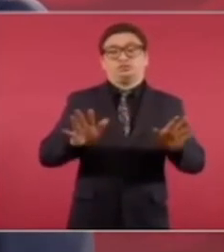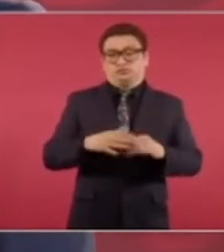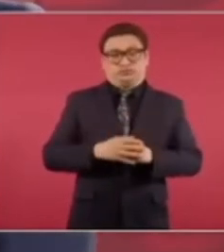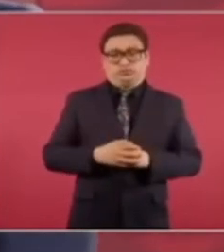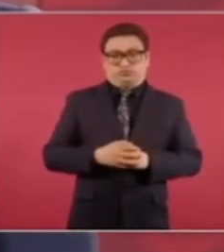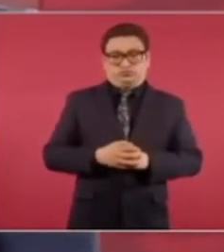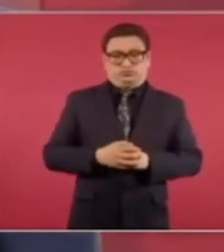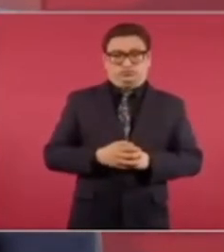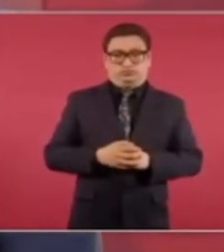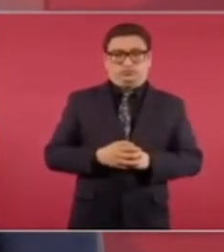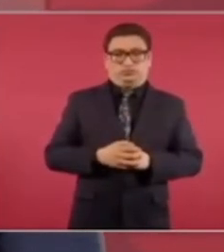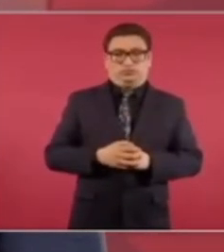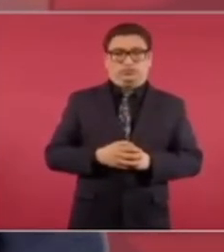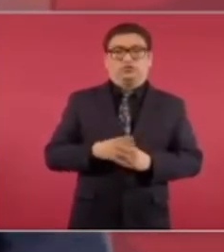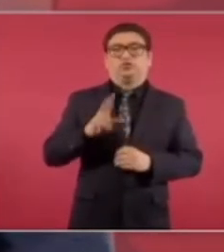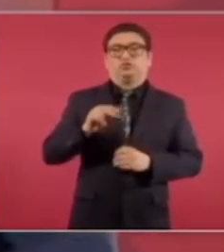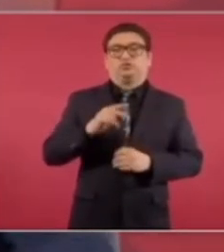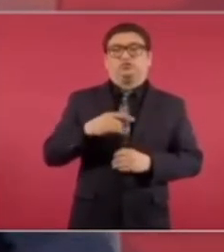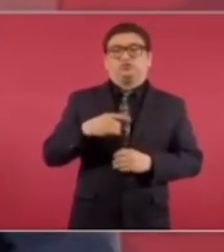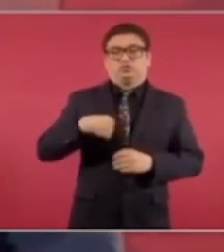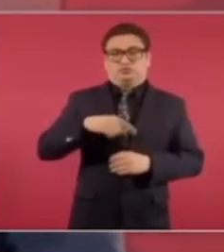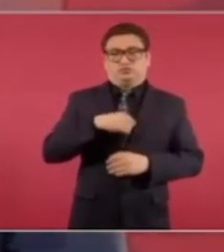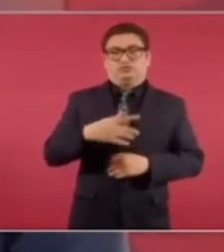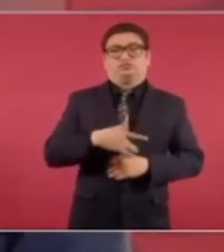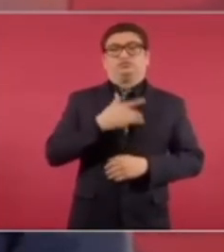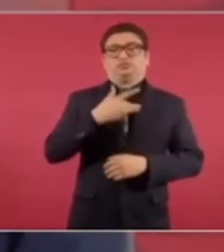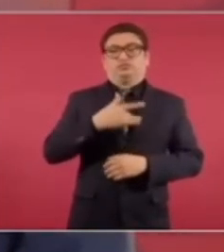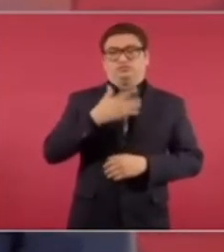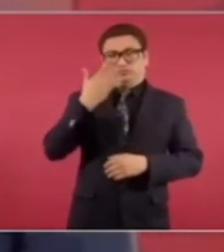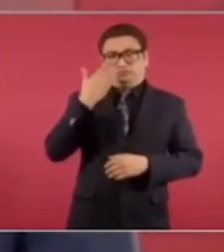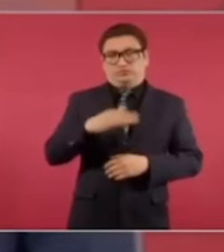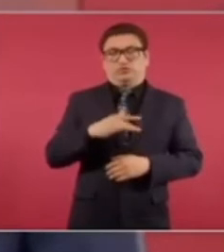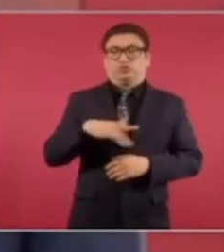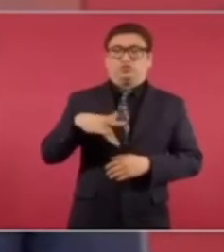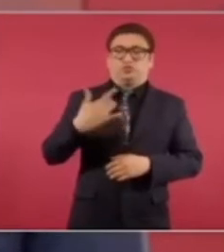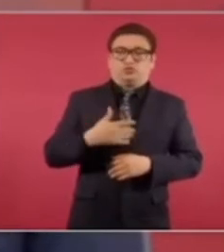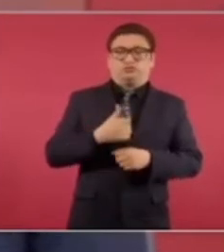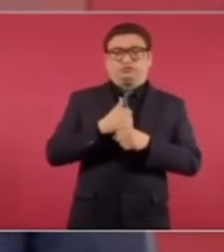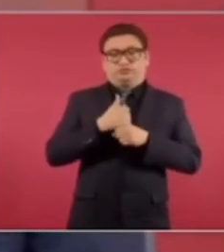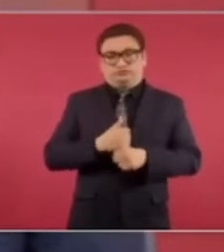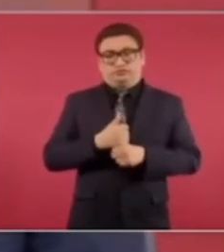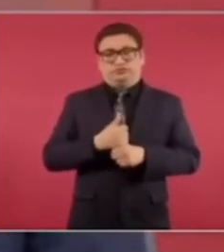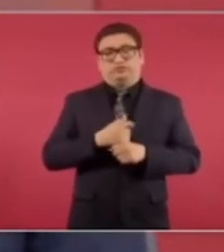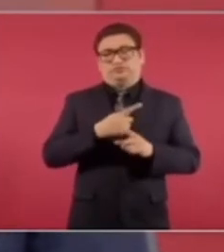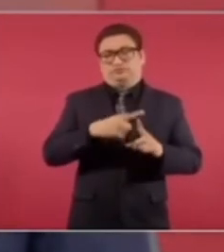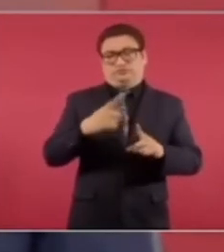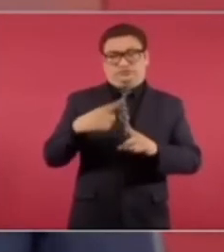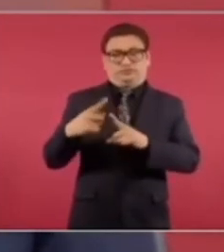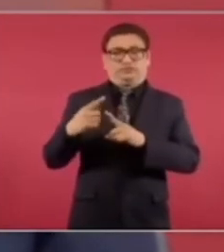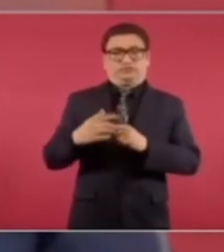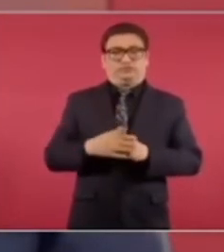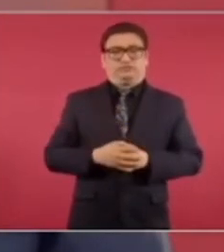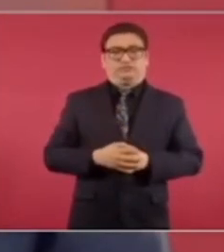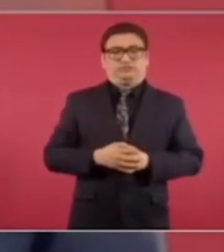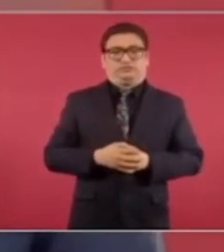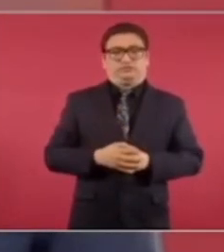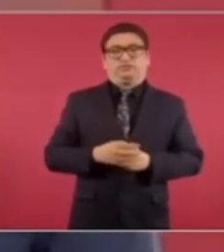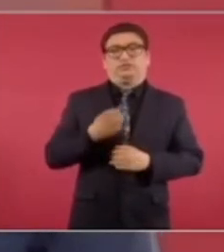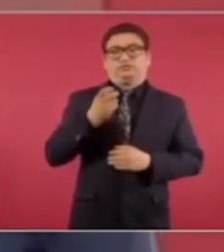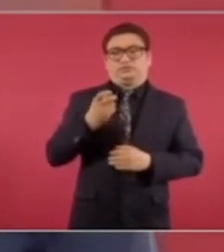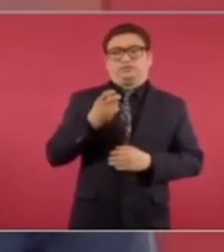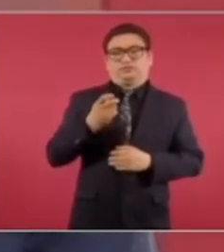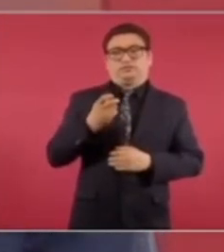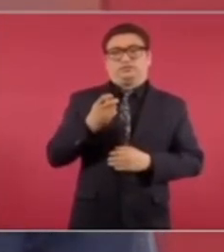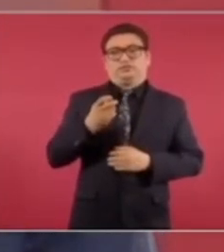casos aislados. tiene que ver con sentimientos, con dolor y así